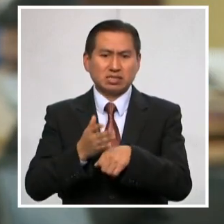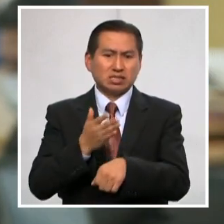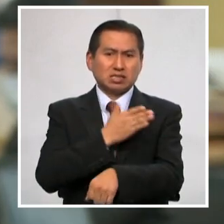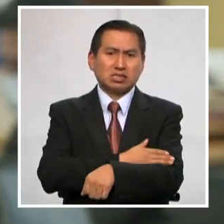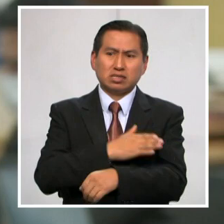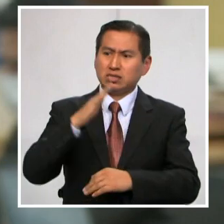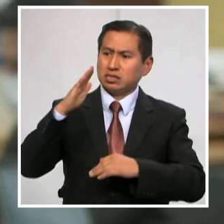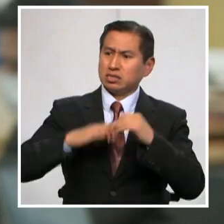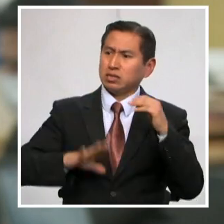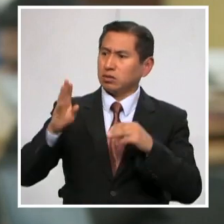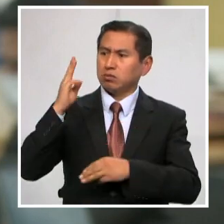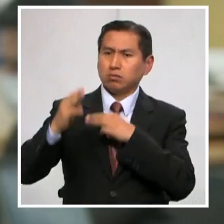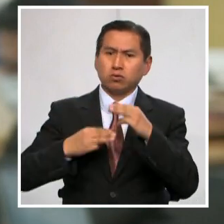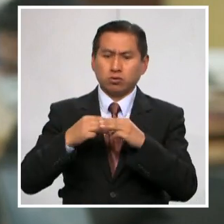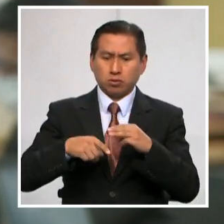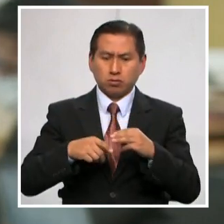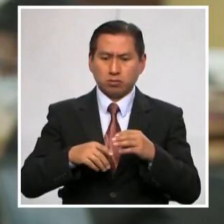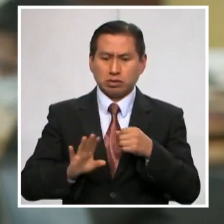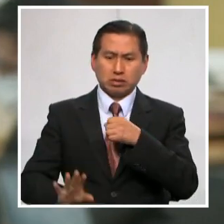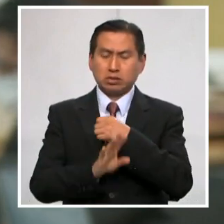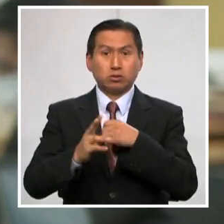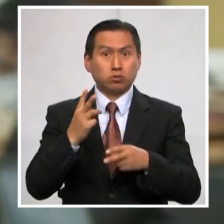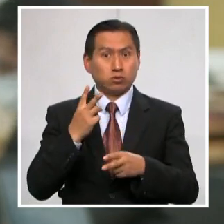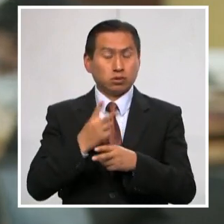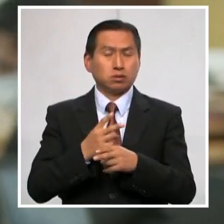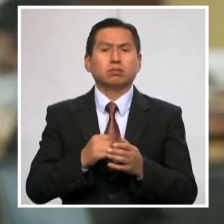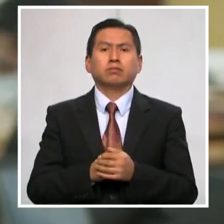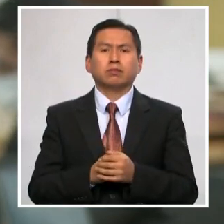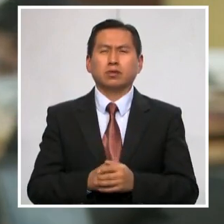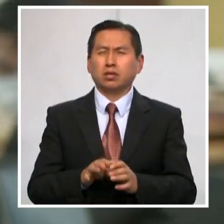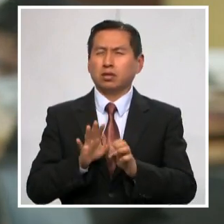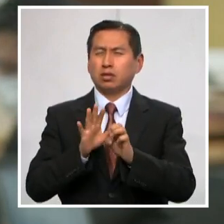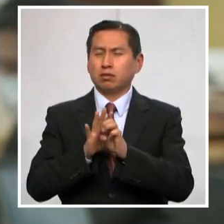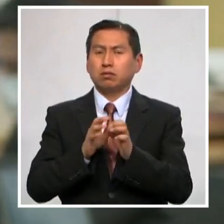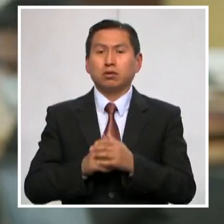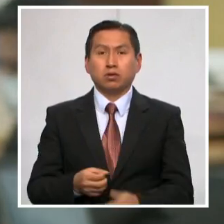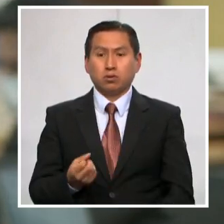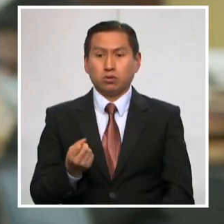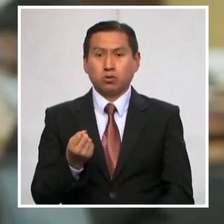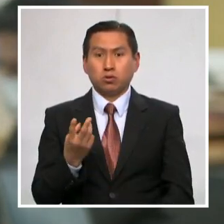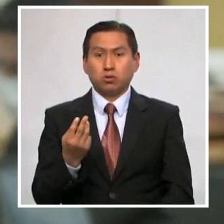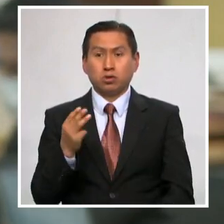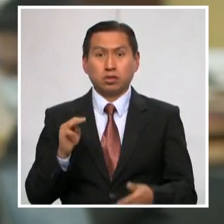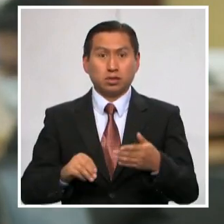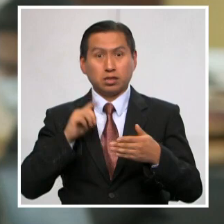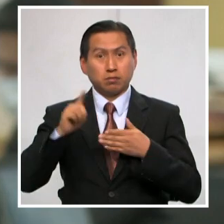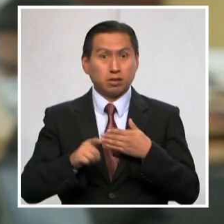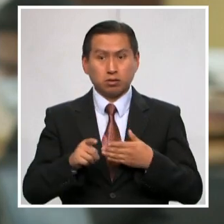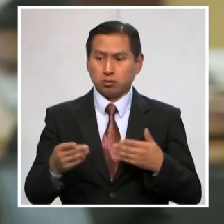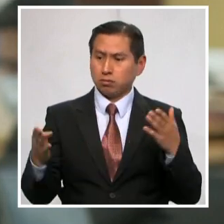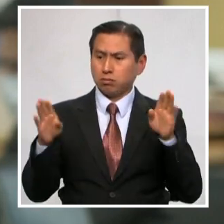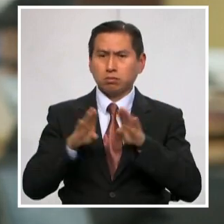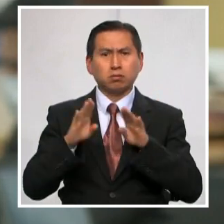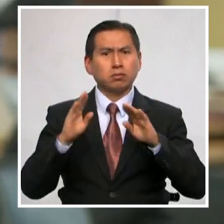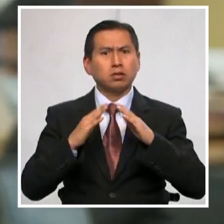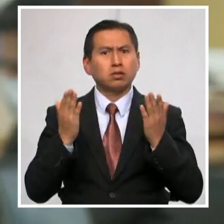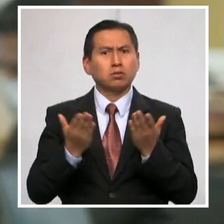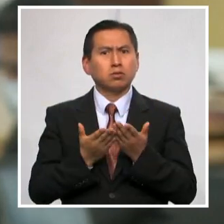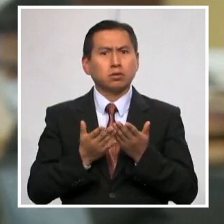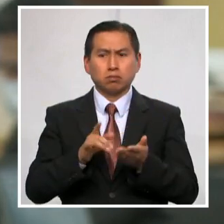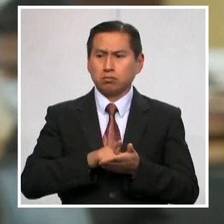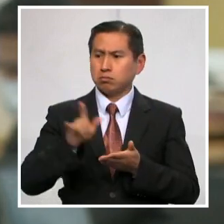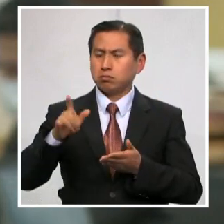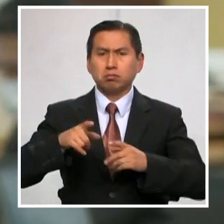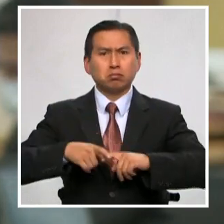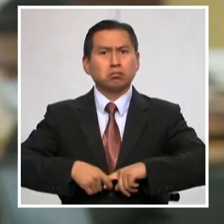para prevenir el virus. Por ejemplo, el 12 de marzo cerramos escuelas, suspendimos vuelos